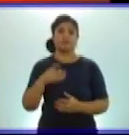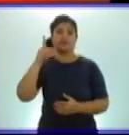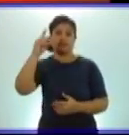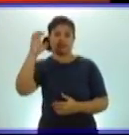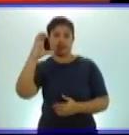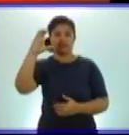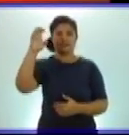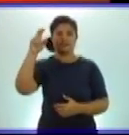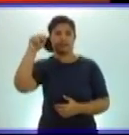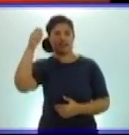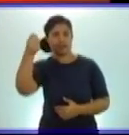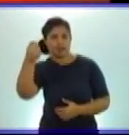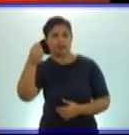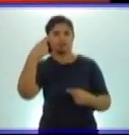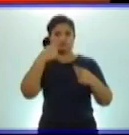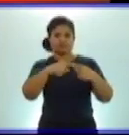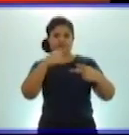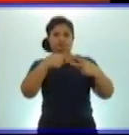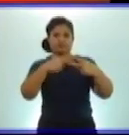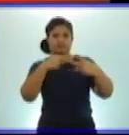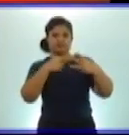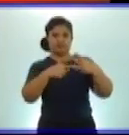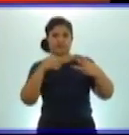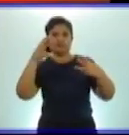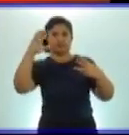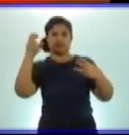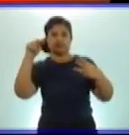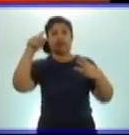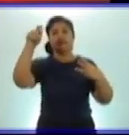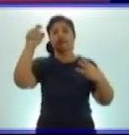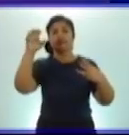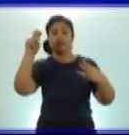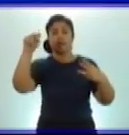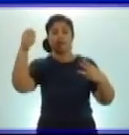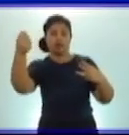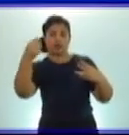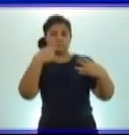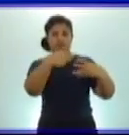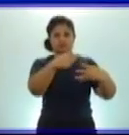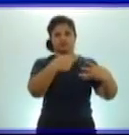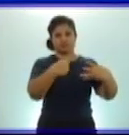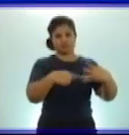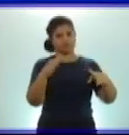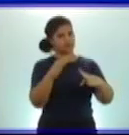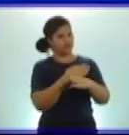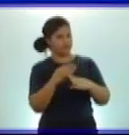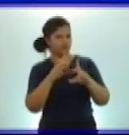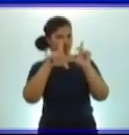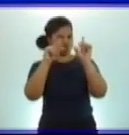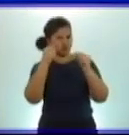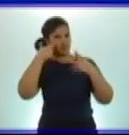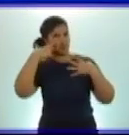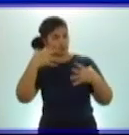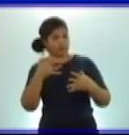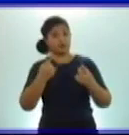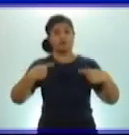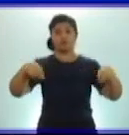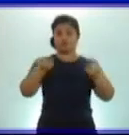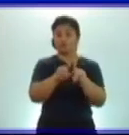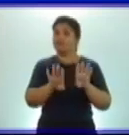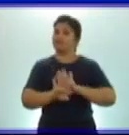Que lo tienen en la pantalla. El primer número, por ejemplo, bueno, vamos a leer el ejercicio, sí. Ejercicio 5